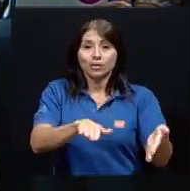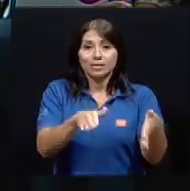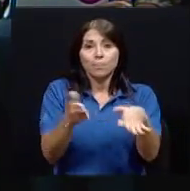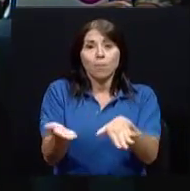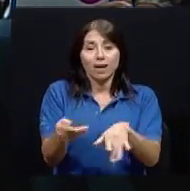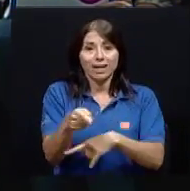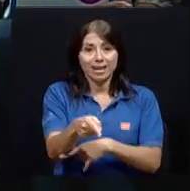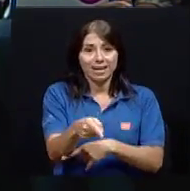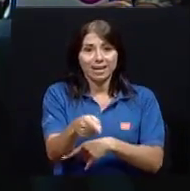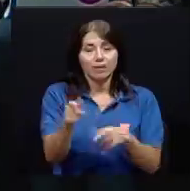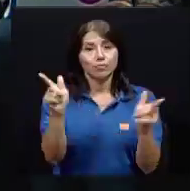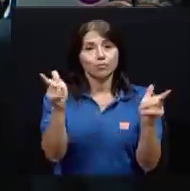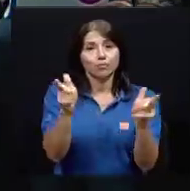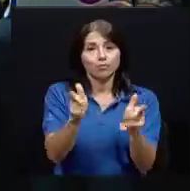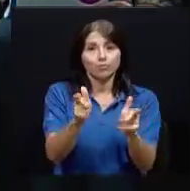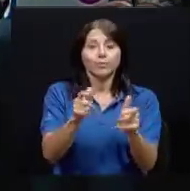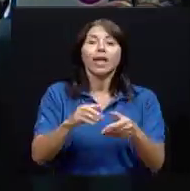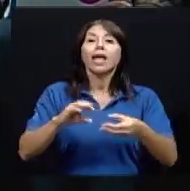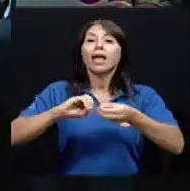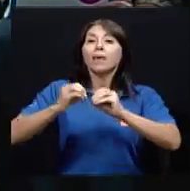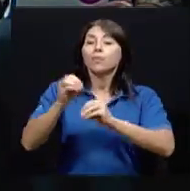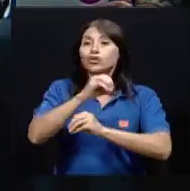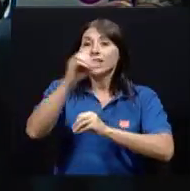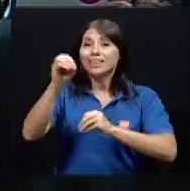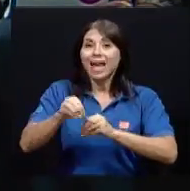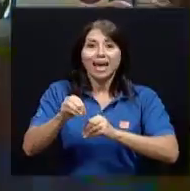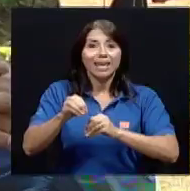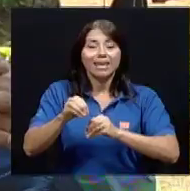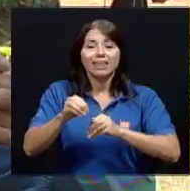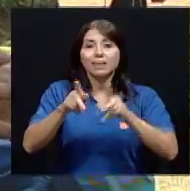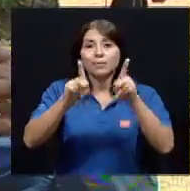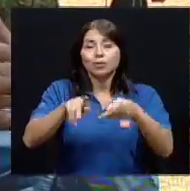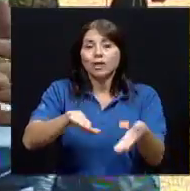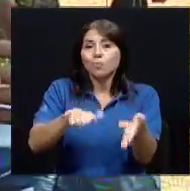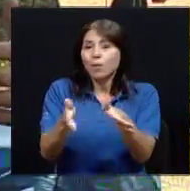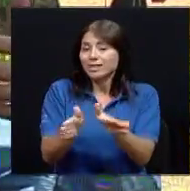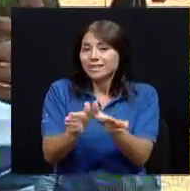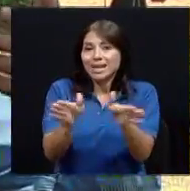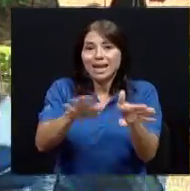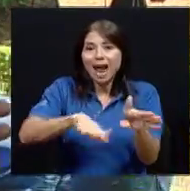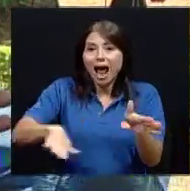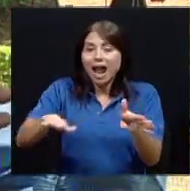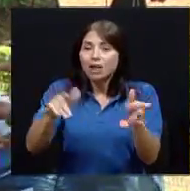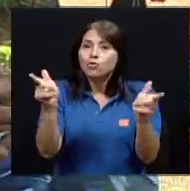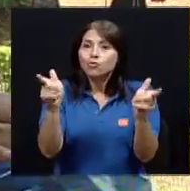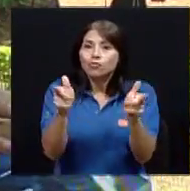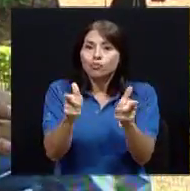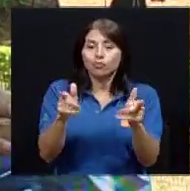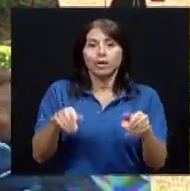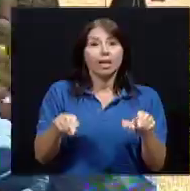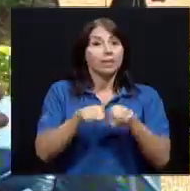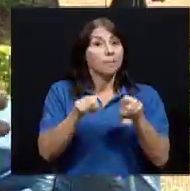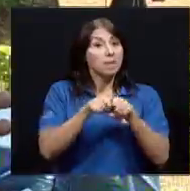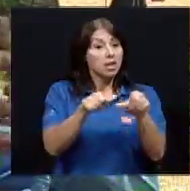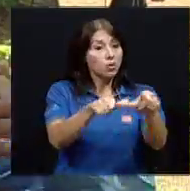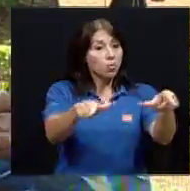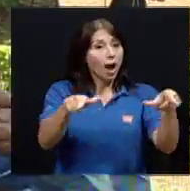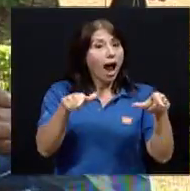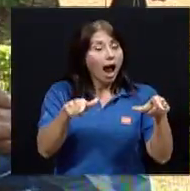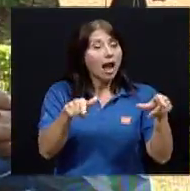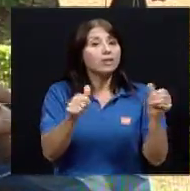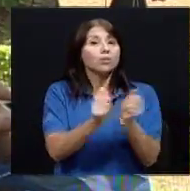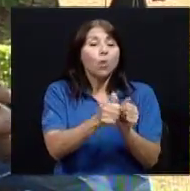que la tasa de mortalidad general que manejamos, que la cobertura con servicios de agua apta para